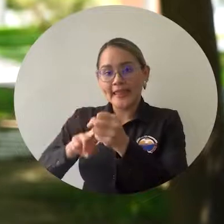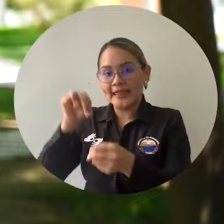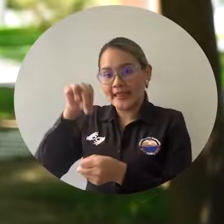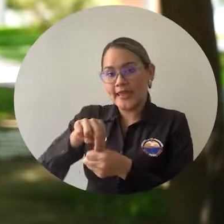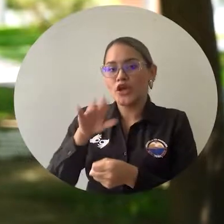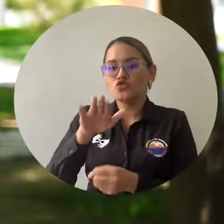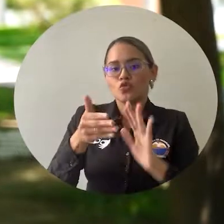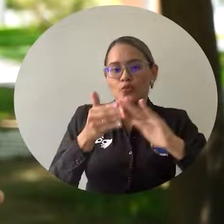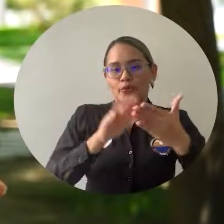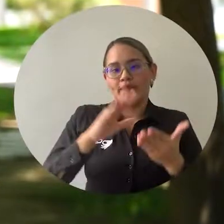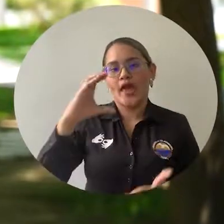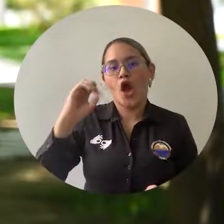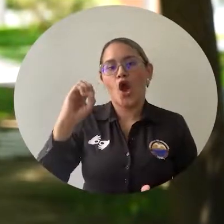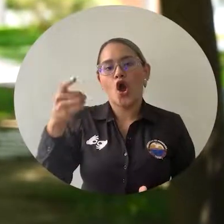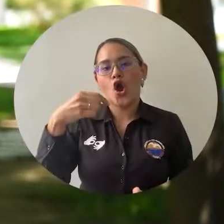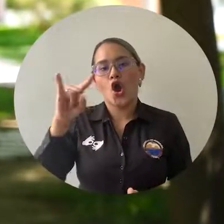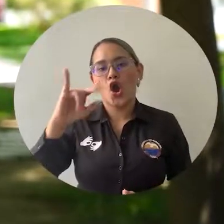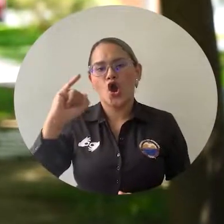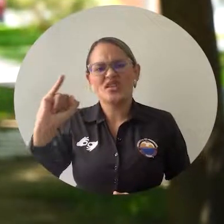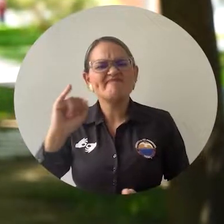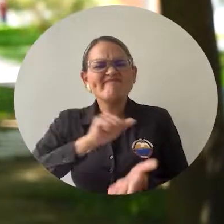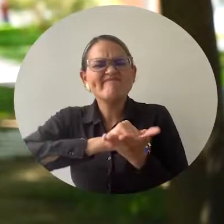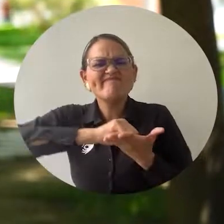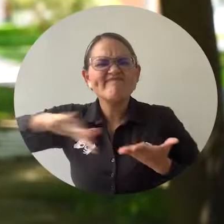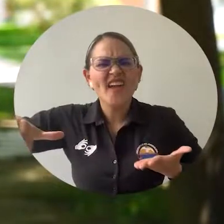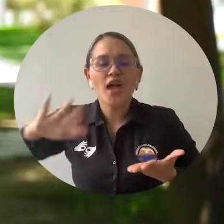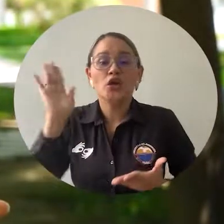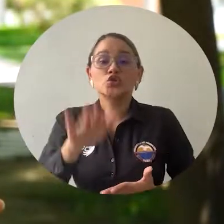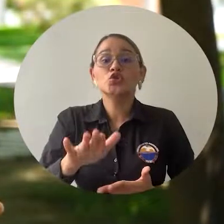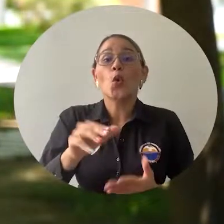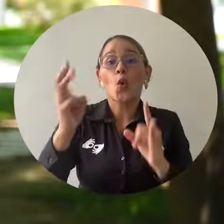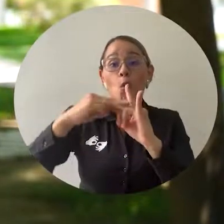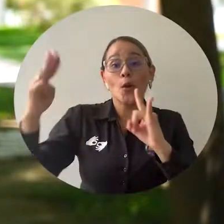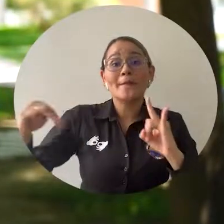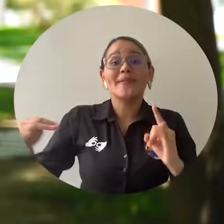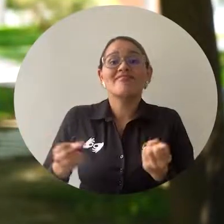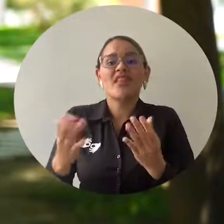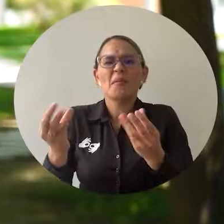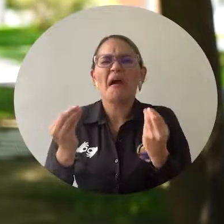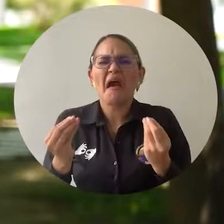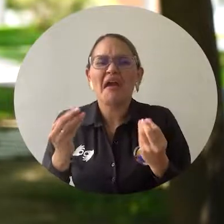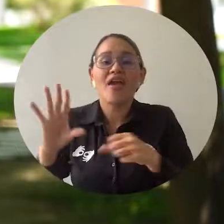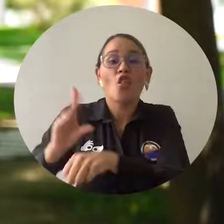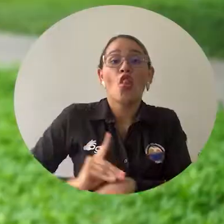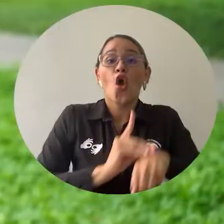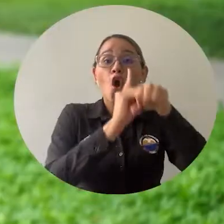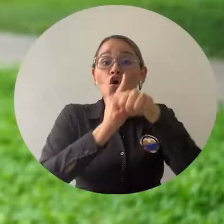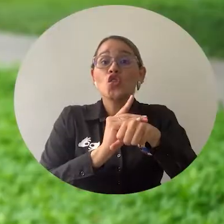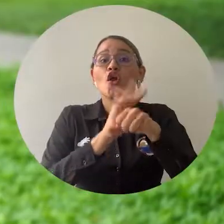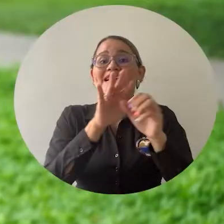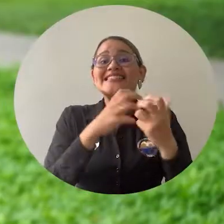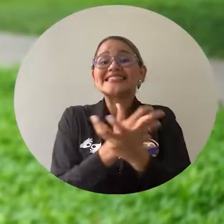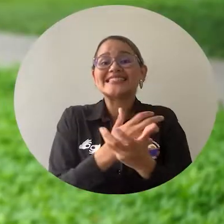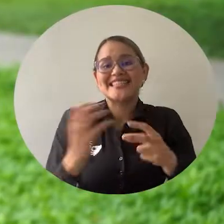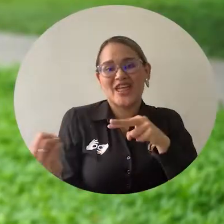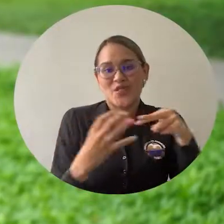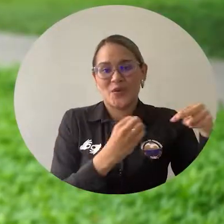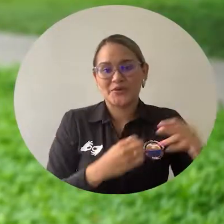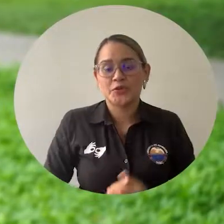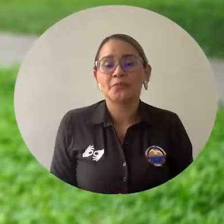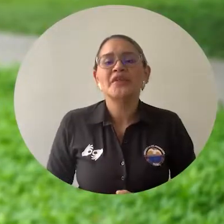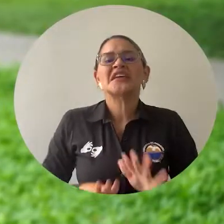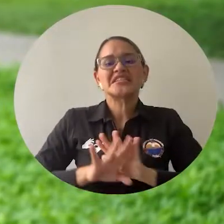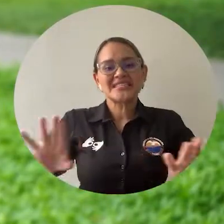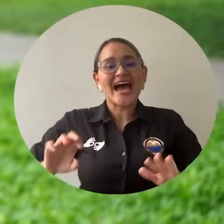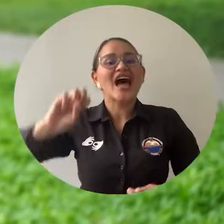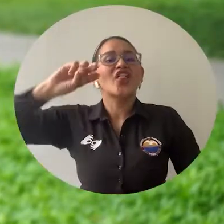Indígena de la comunidad COVID recibe beca de Uni Magdalena para doctorado en Ciencias de la Educación. Esta es la segunda beca Sierra